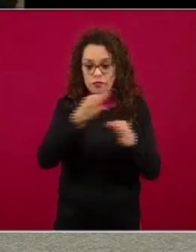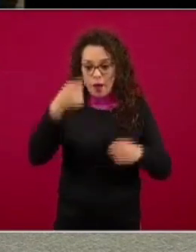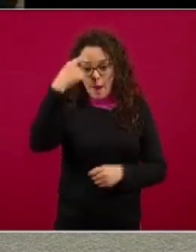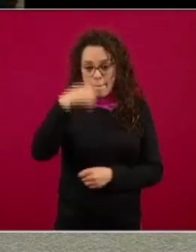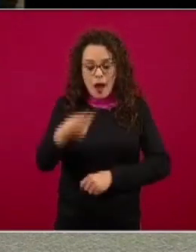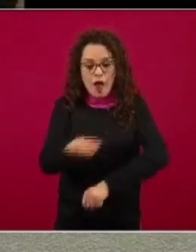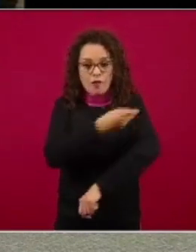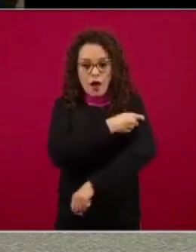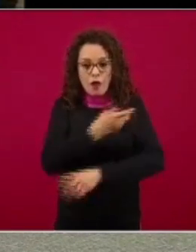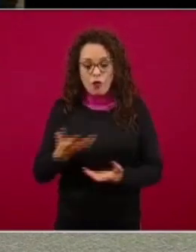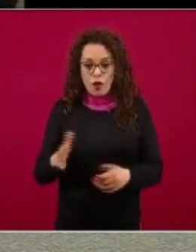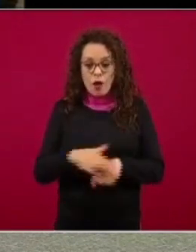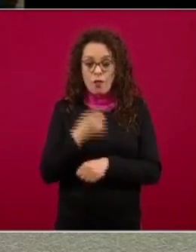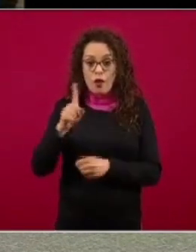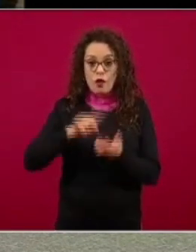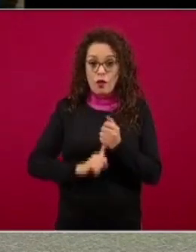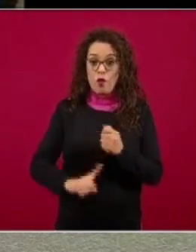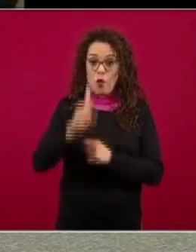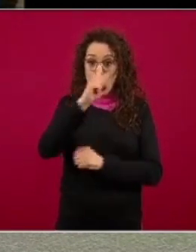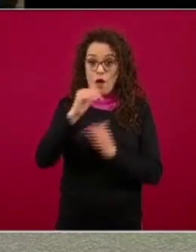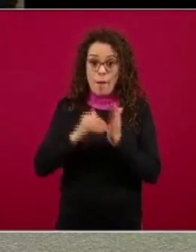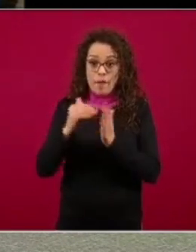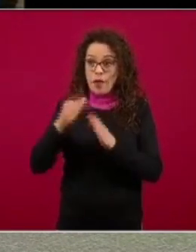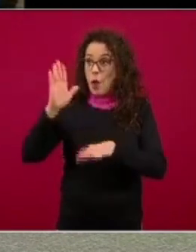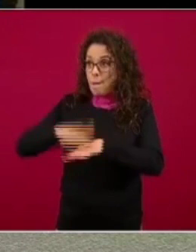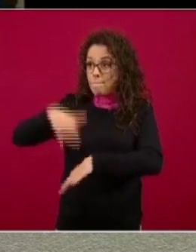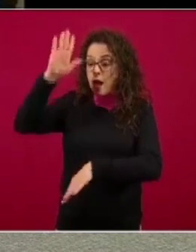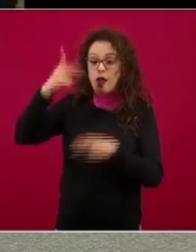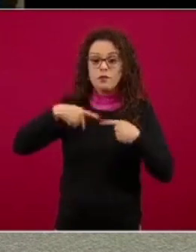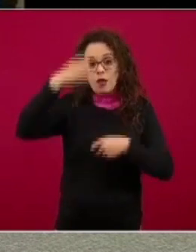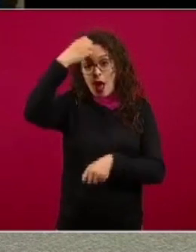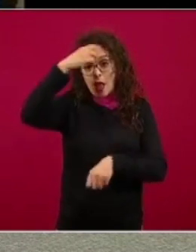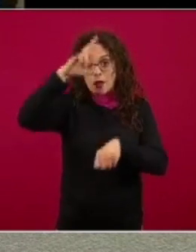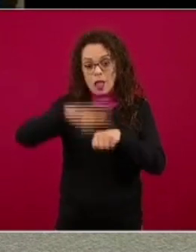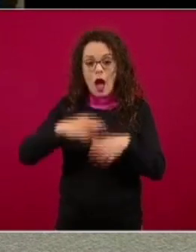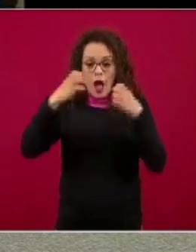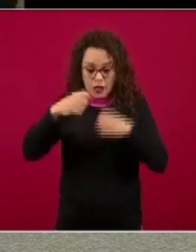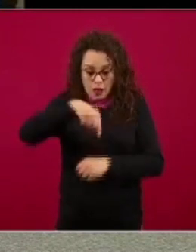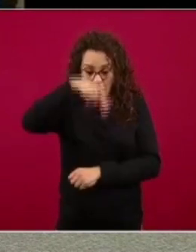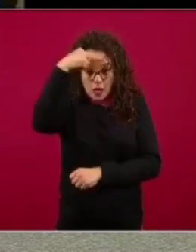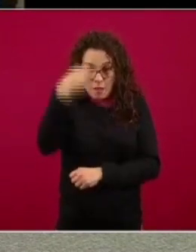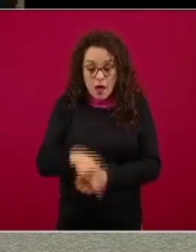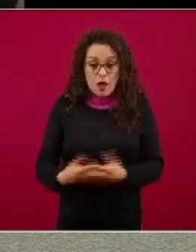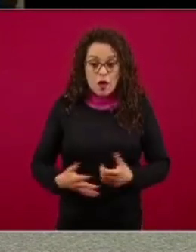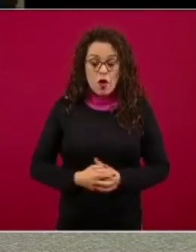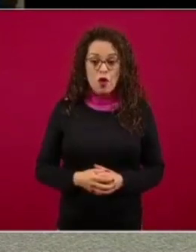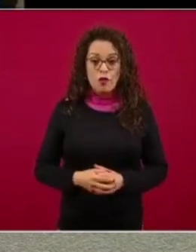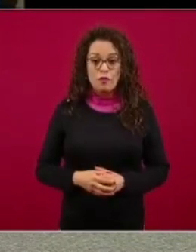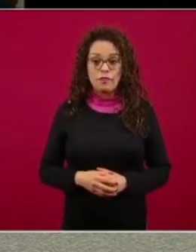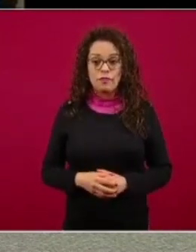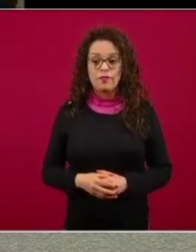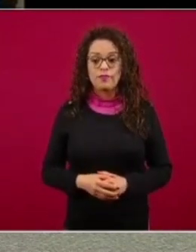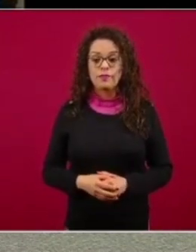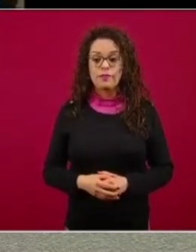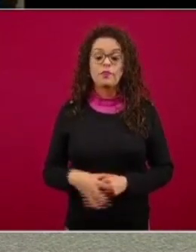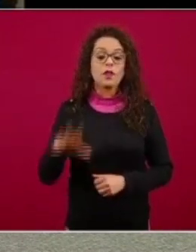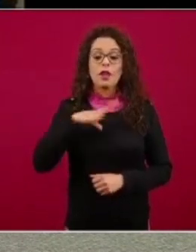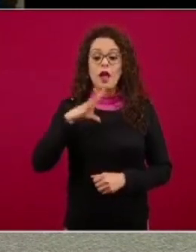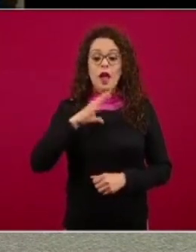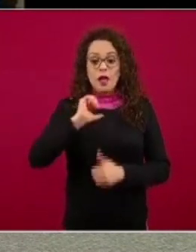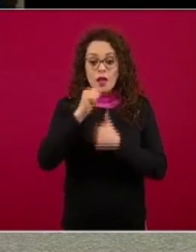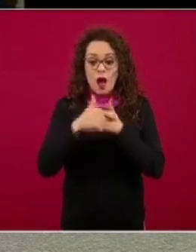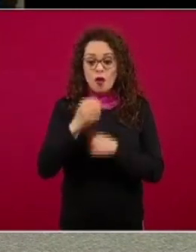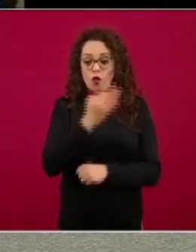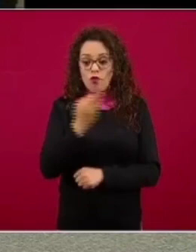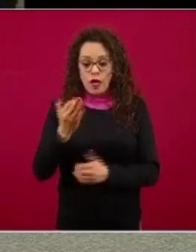más de millón de extranjeros que están aquí en México y nada más si tienen alguna fecha estimada para la